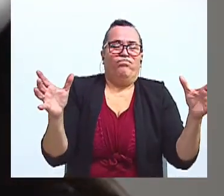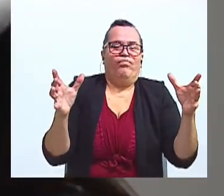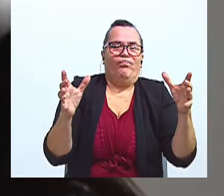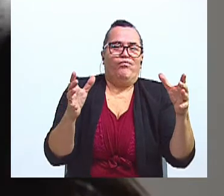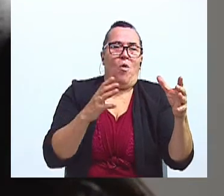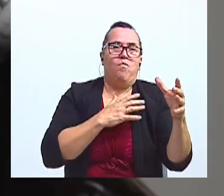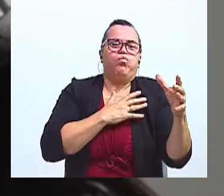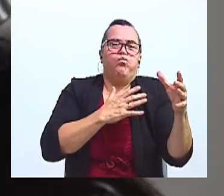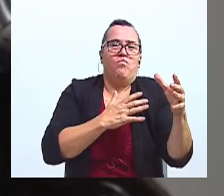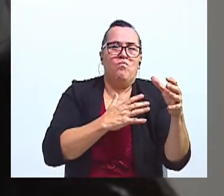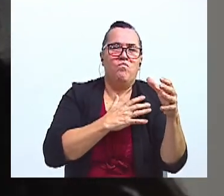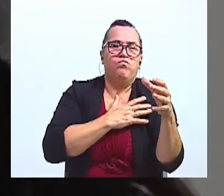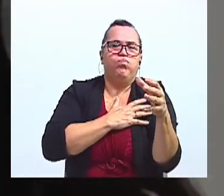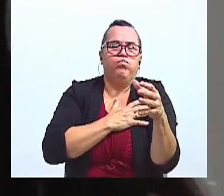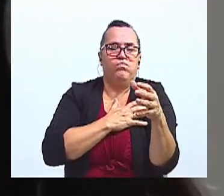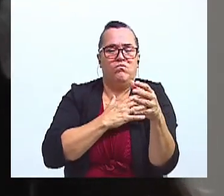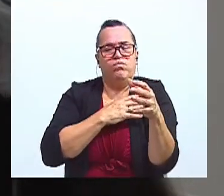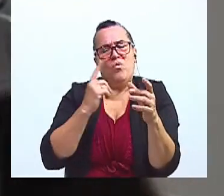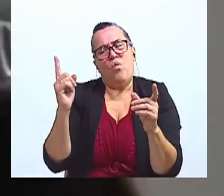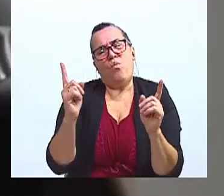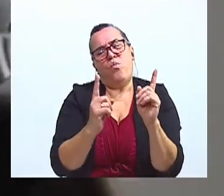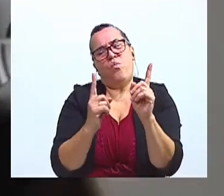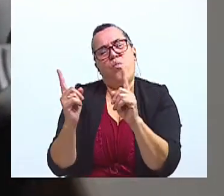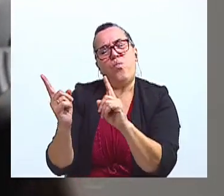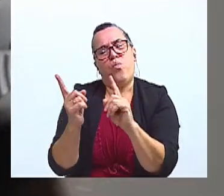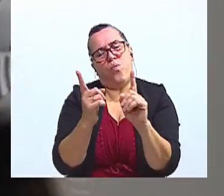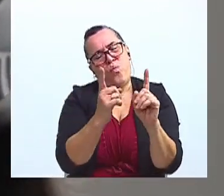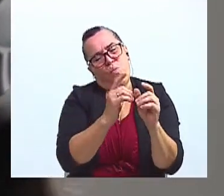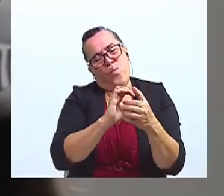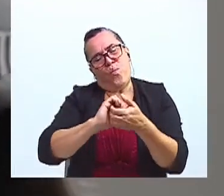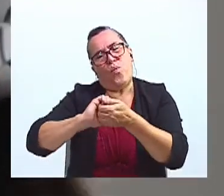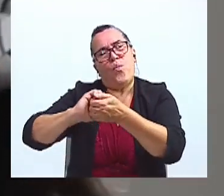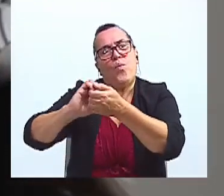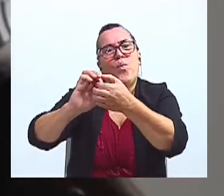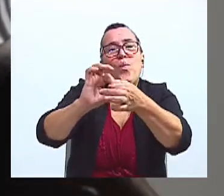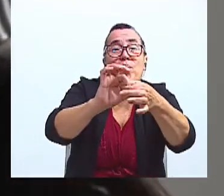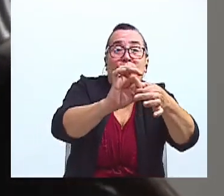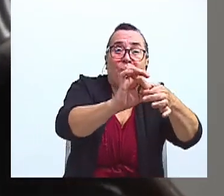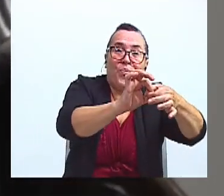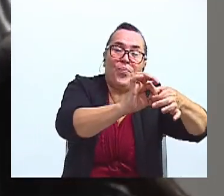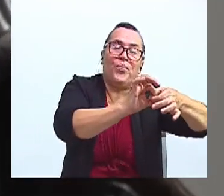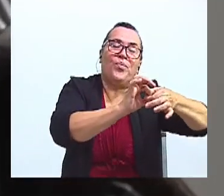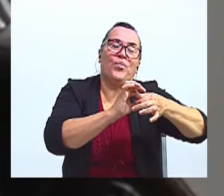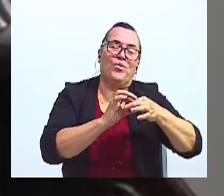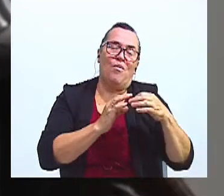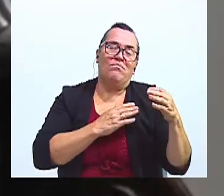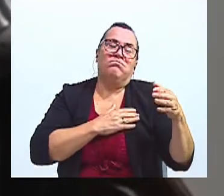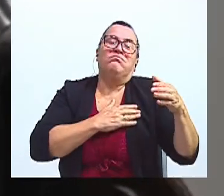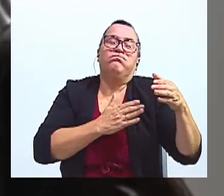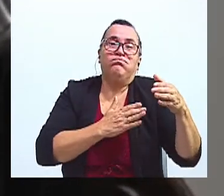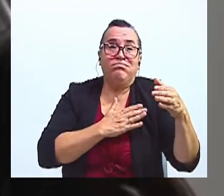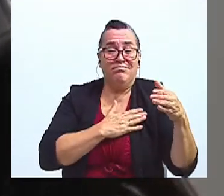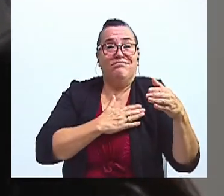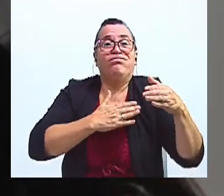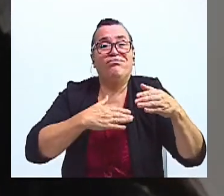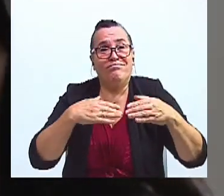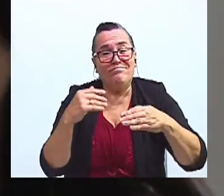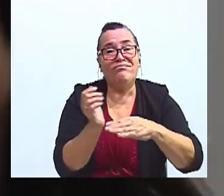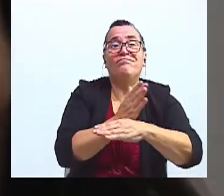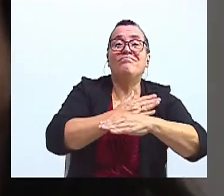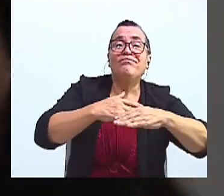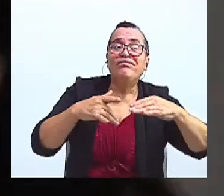unidos por latidos Tan